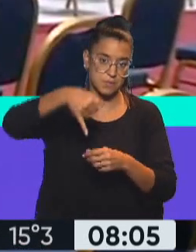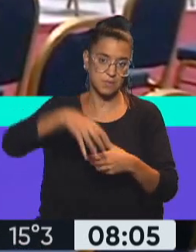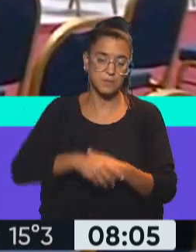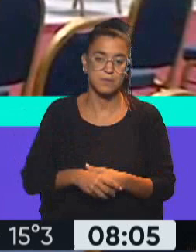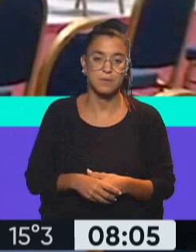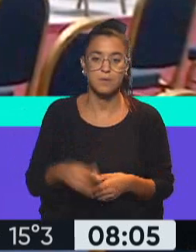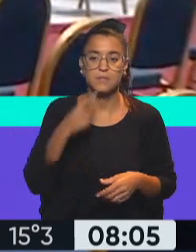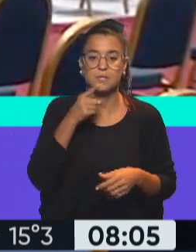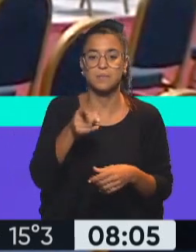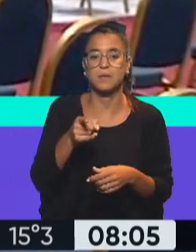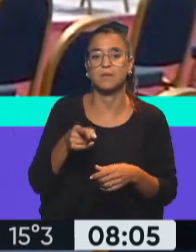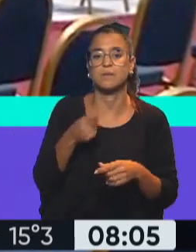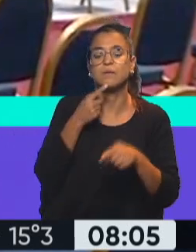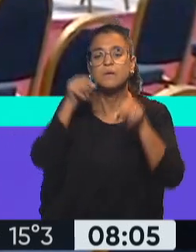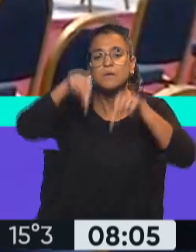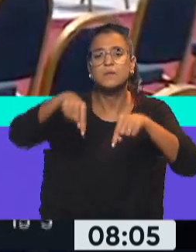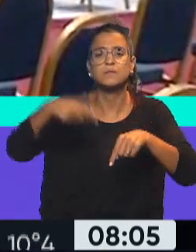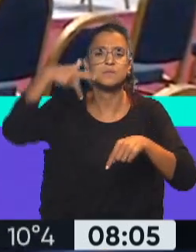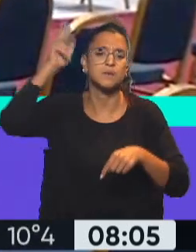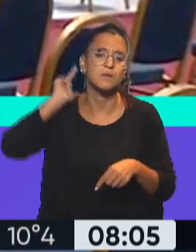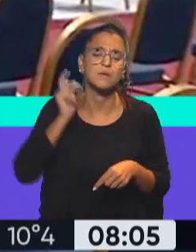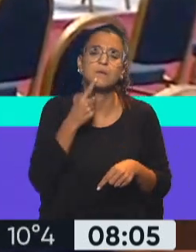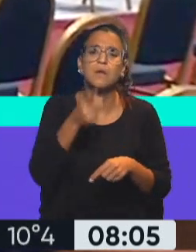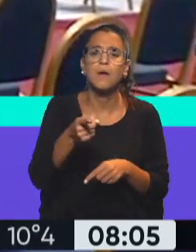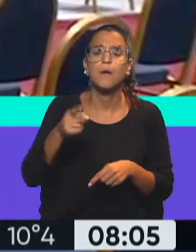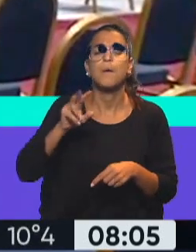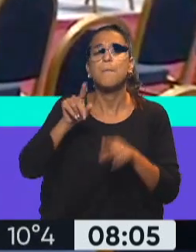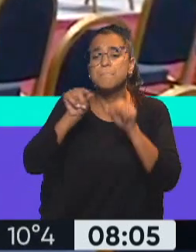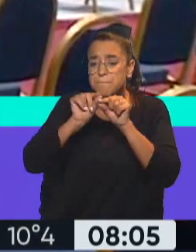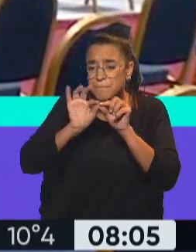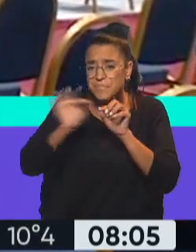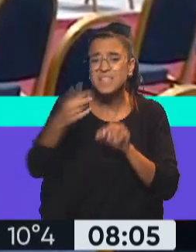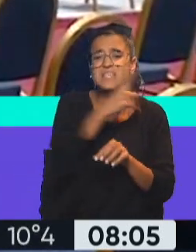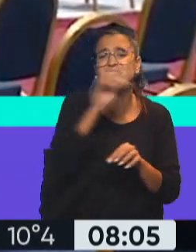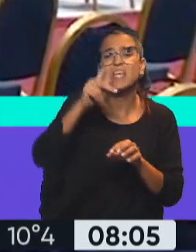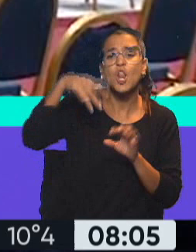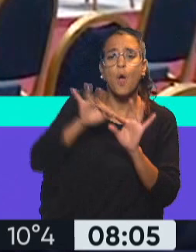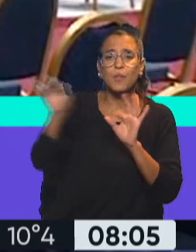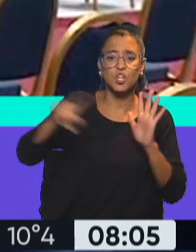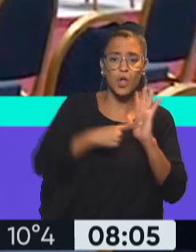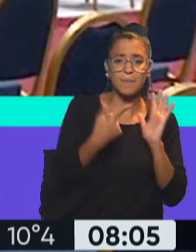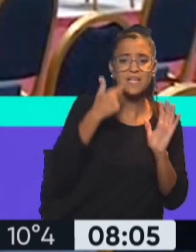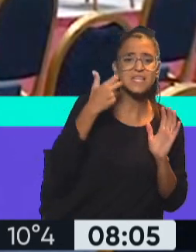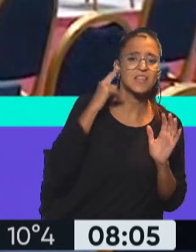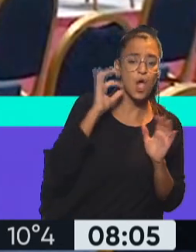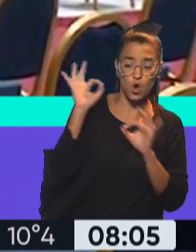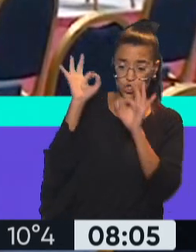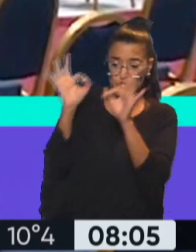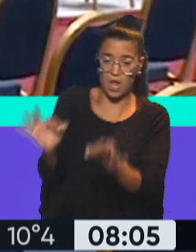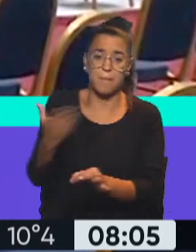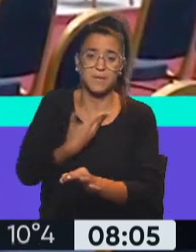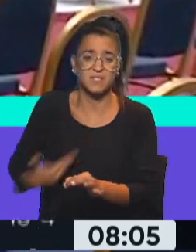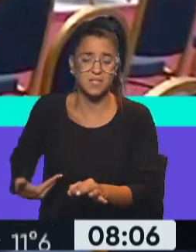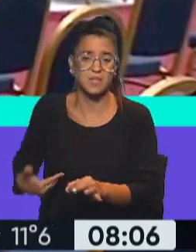Salón de honor del Congreso Nacional de Chile, en Valparaíso, a poco más de 100 kilómetros de Santiago. Hasta aquí va a llegar el presidente